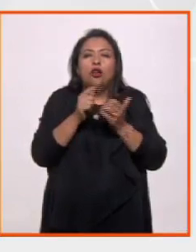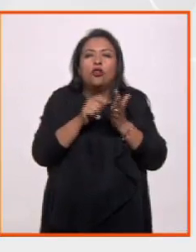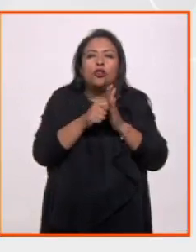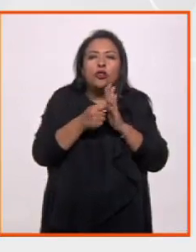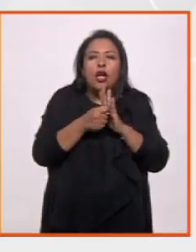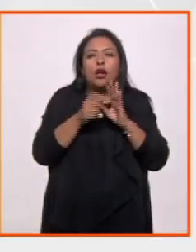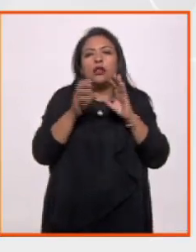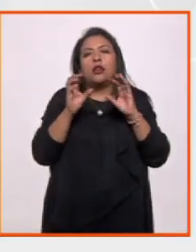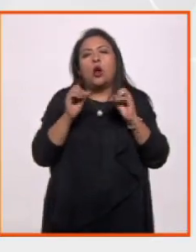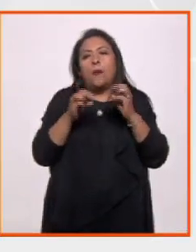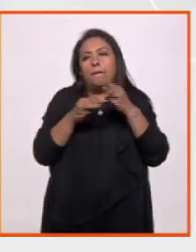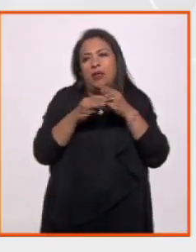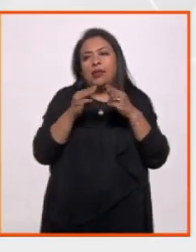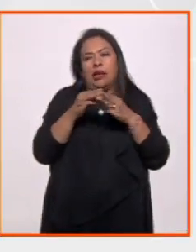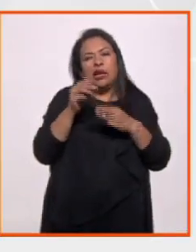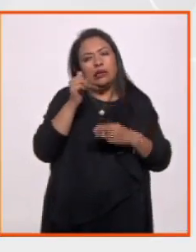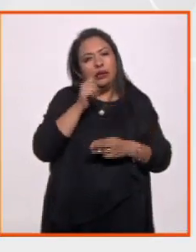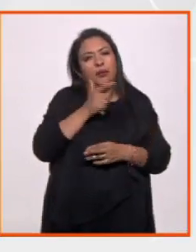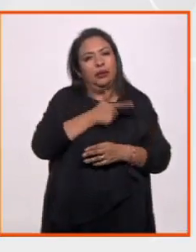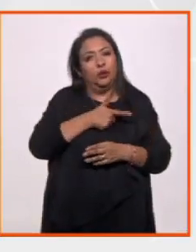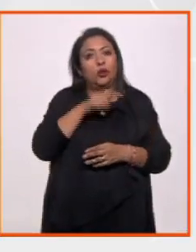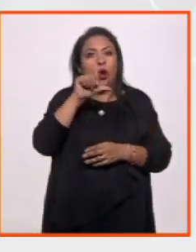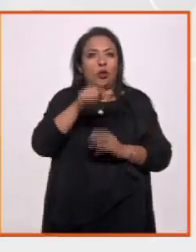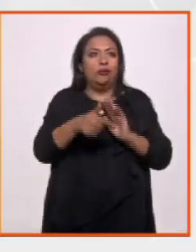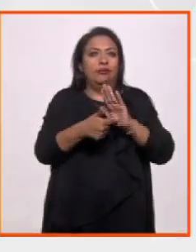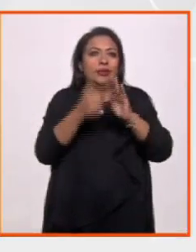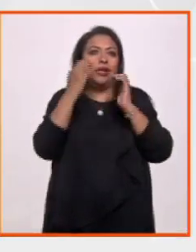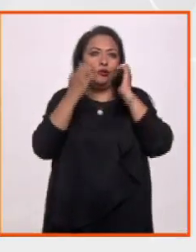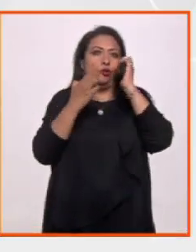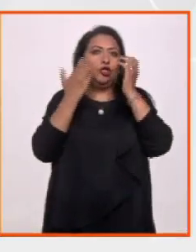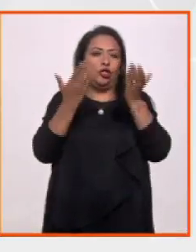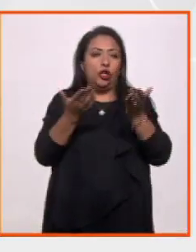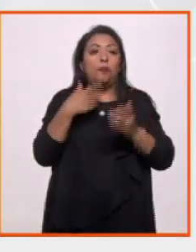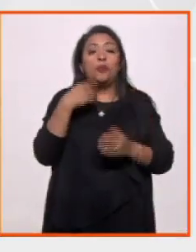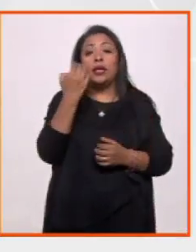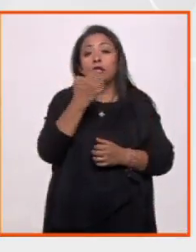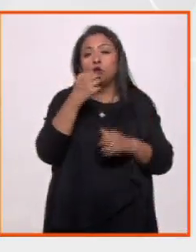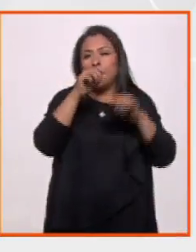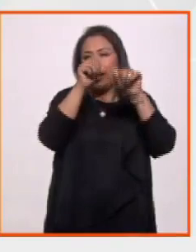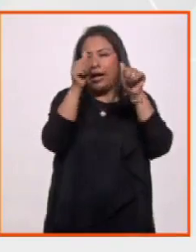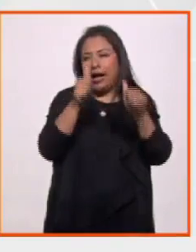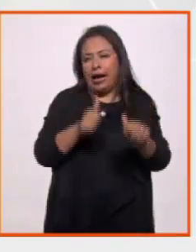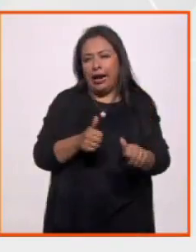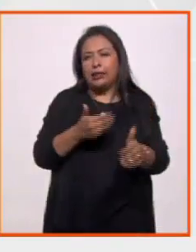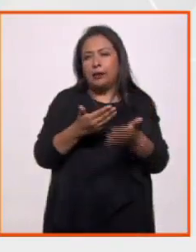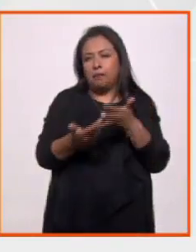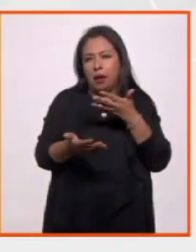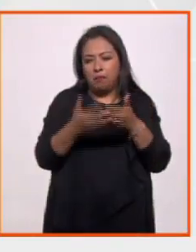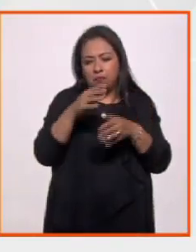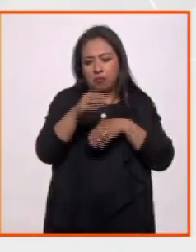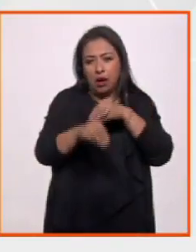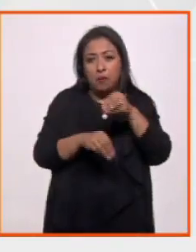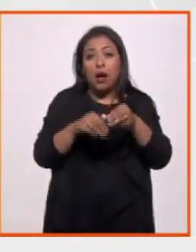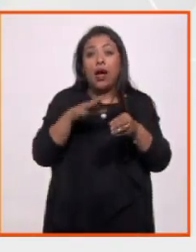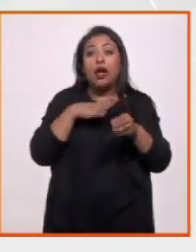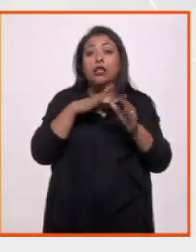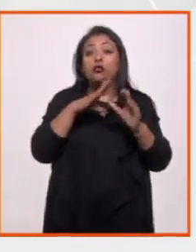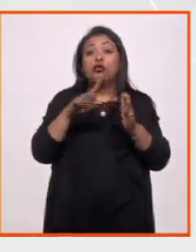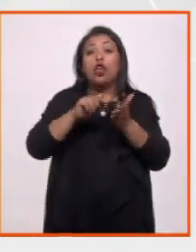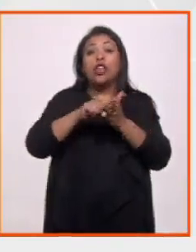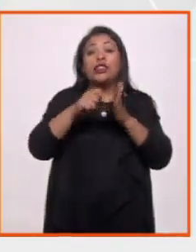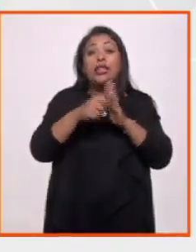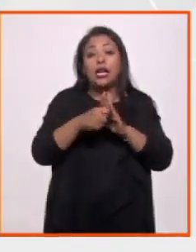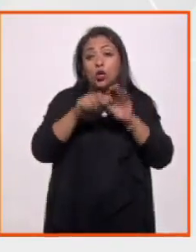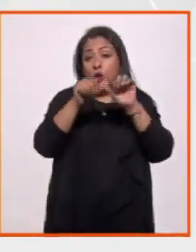o algún tipo de material y es la que muestran hoy. La Escuela de Artesanías ofrece los estudios de técnico artesanal en ocho